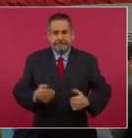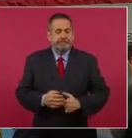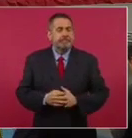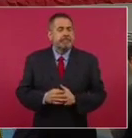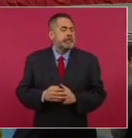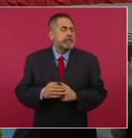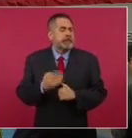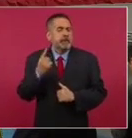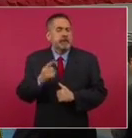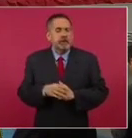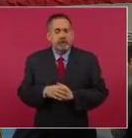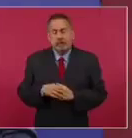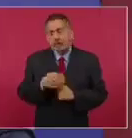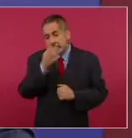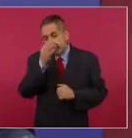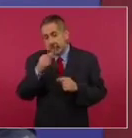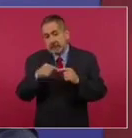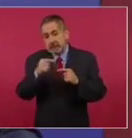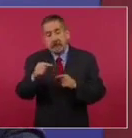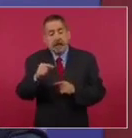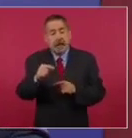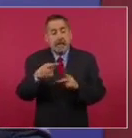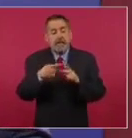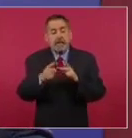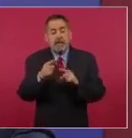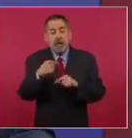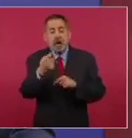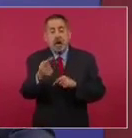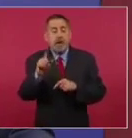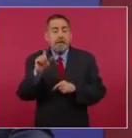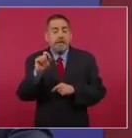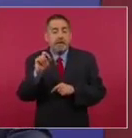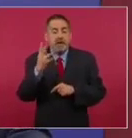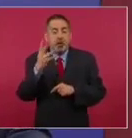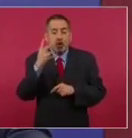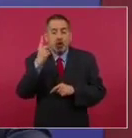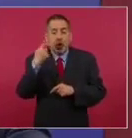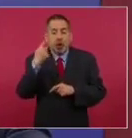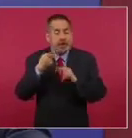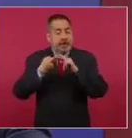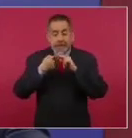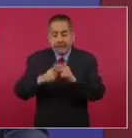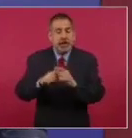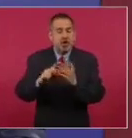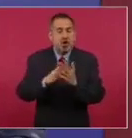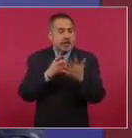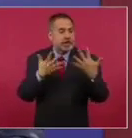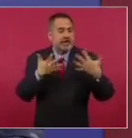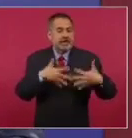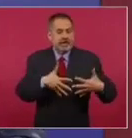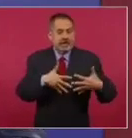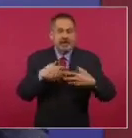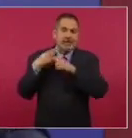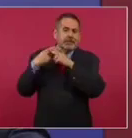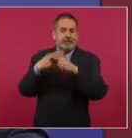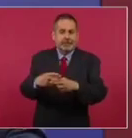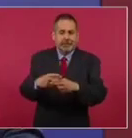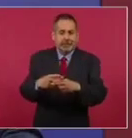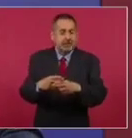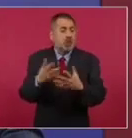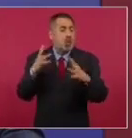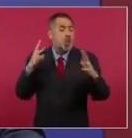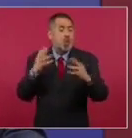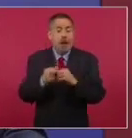porque estamos a 24 horas de la celebración de nuestro Teletón del aniversario. Son